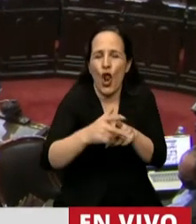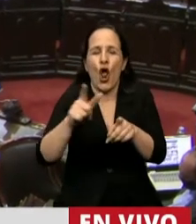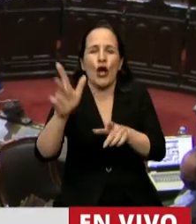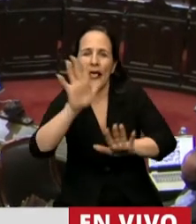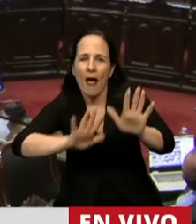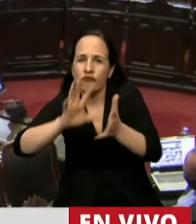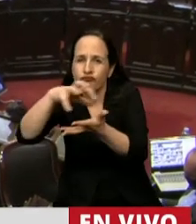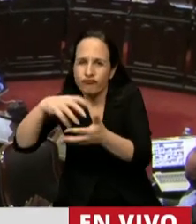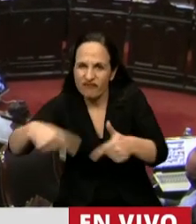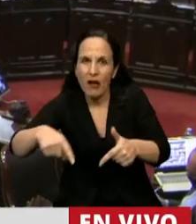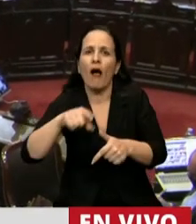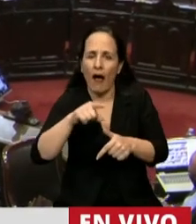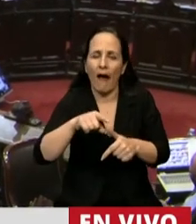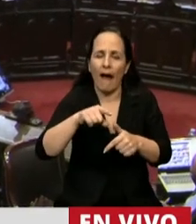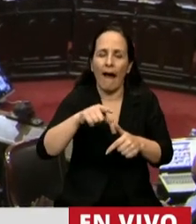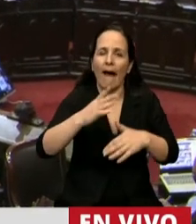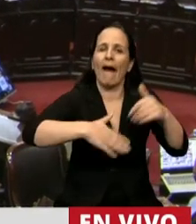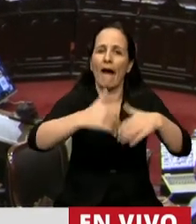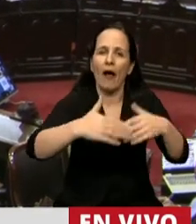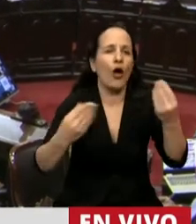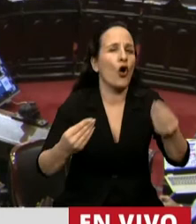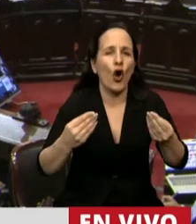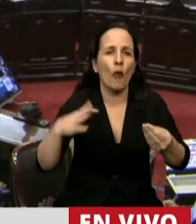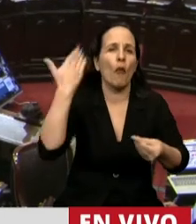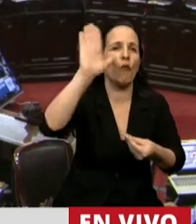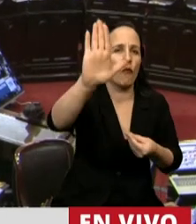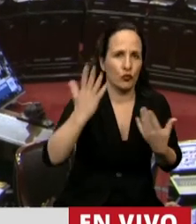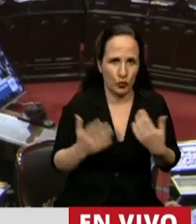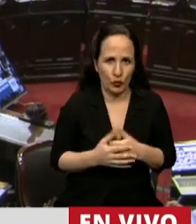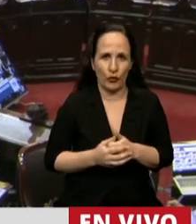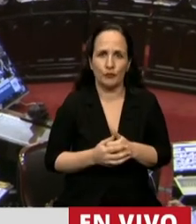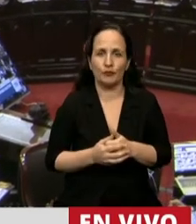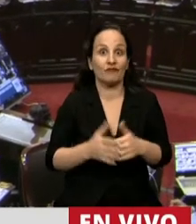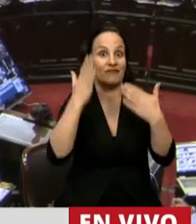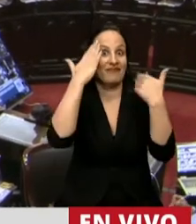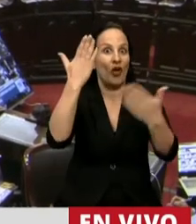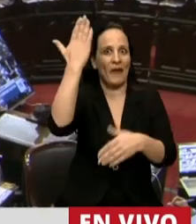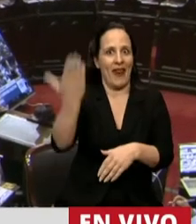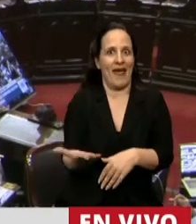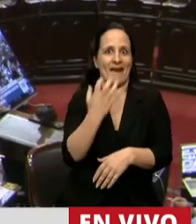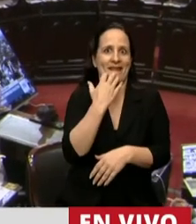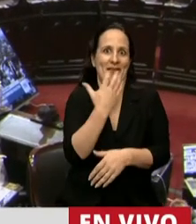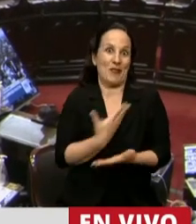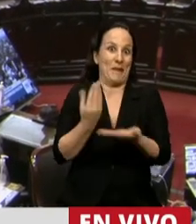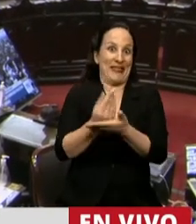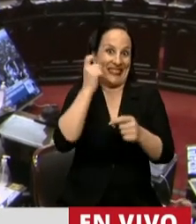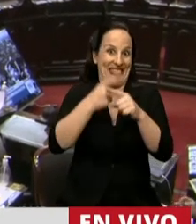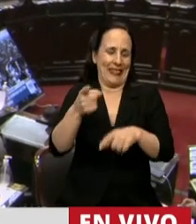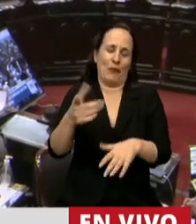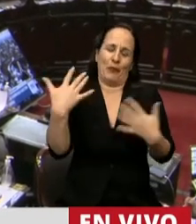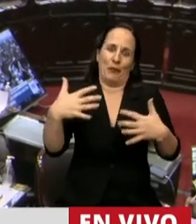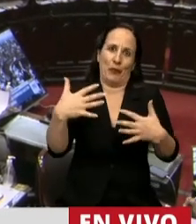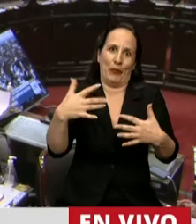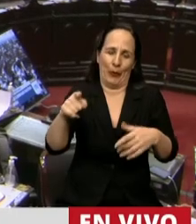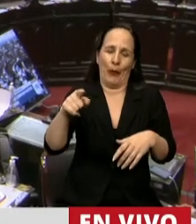organización, la que construya y diseñe nuestro futuro. Homenaje a ese presidente visionario y ojalá